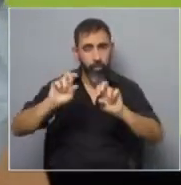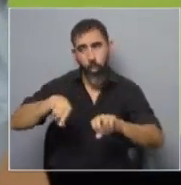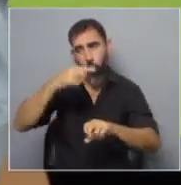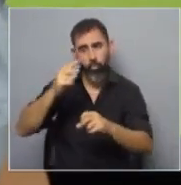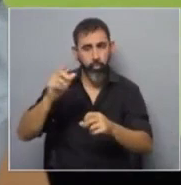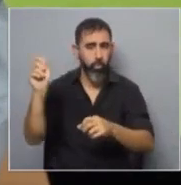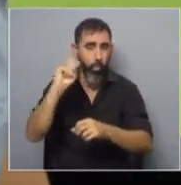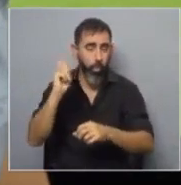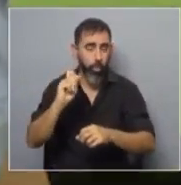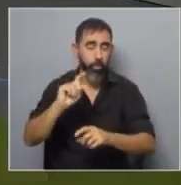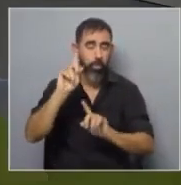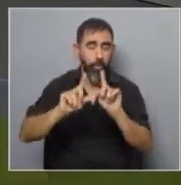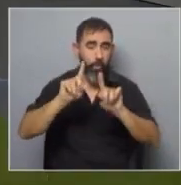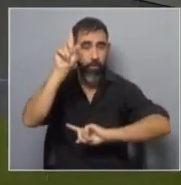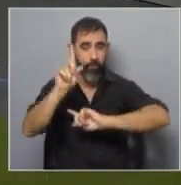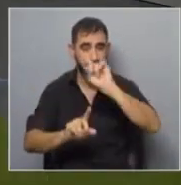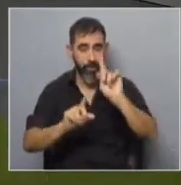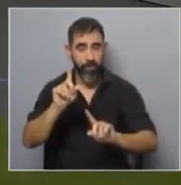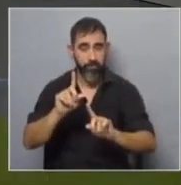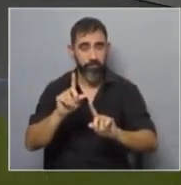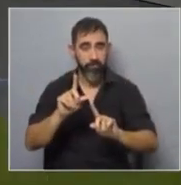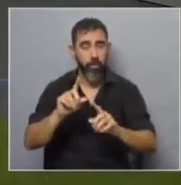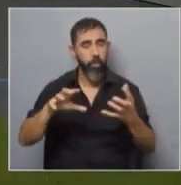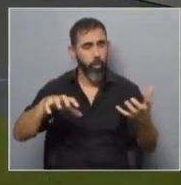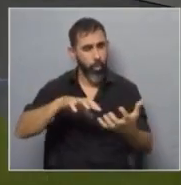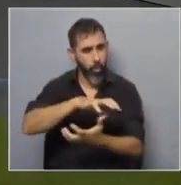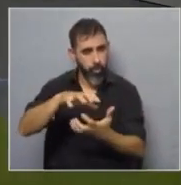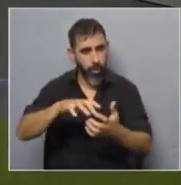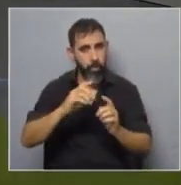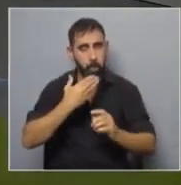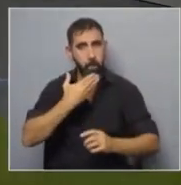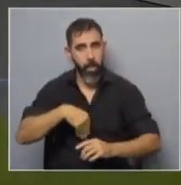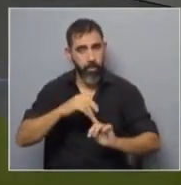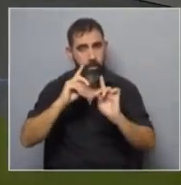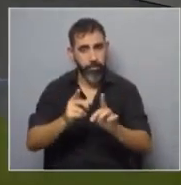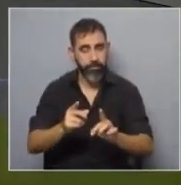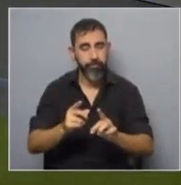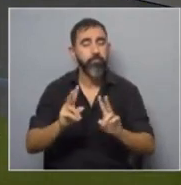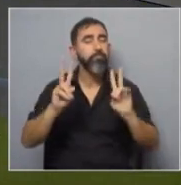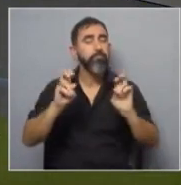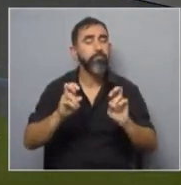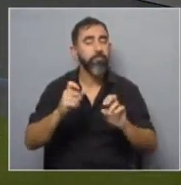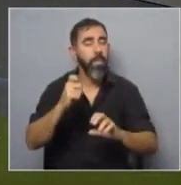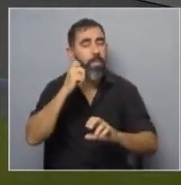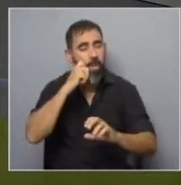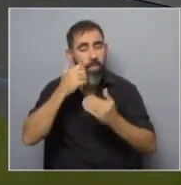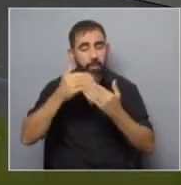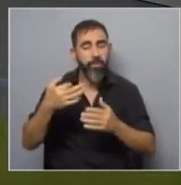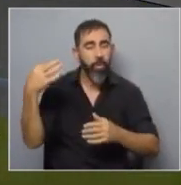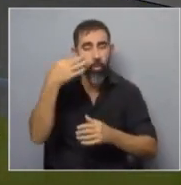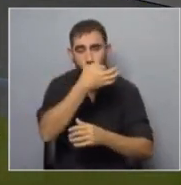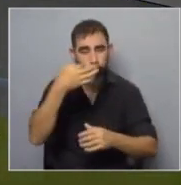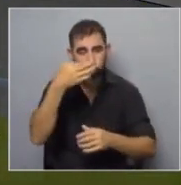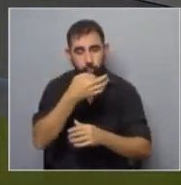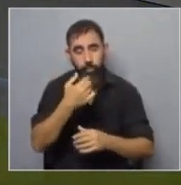organismos públicos y académicos, son complejos y llaman mucho la atención en esto de las edades de inicio de consumo.